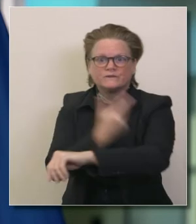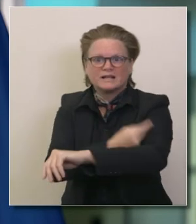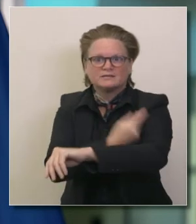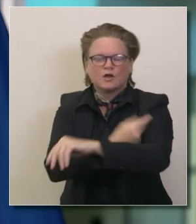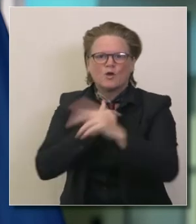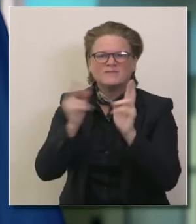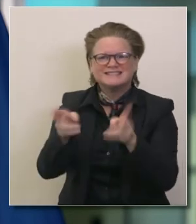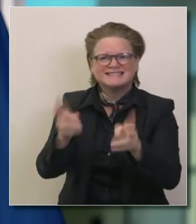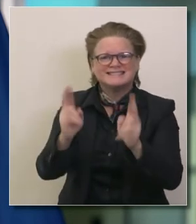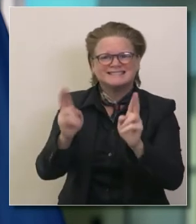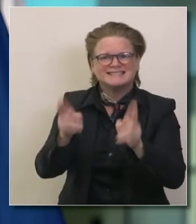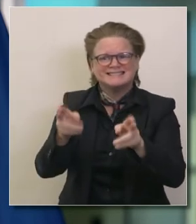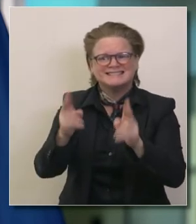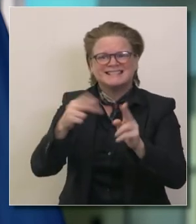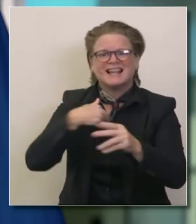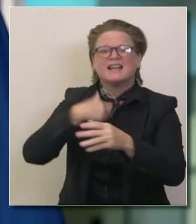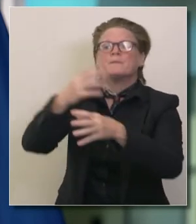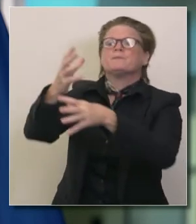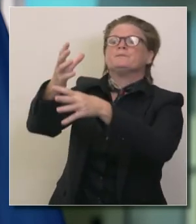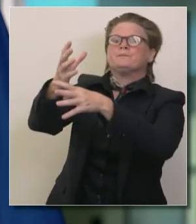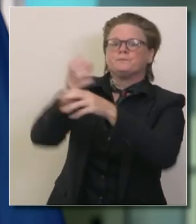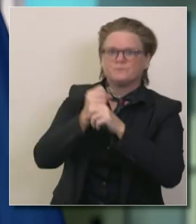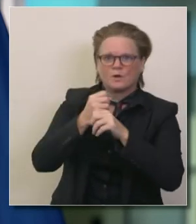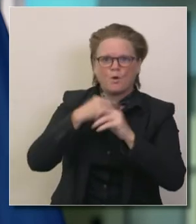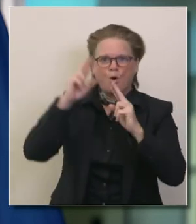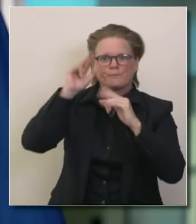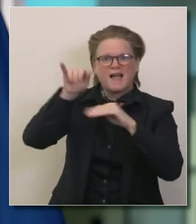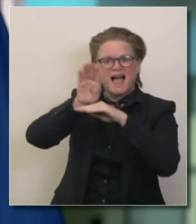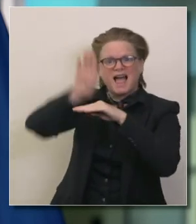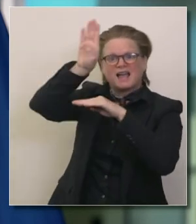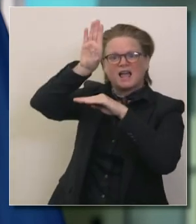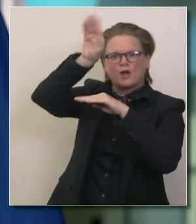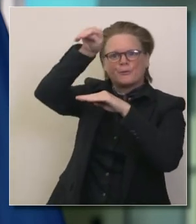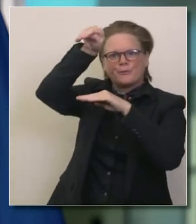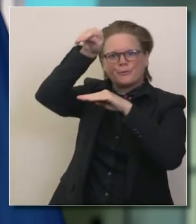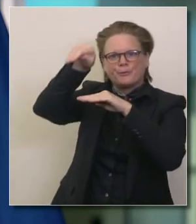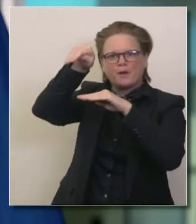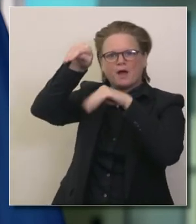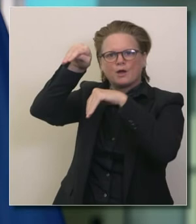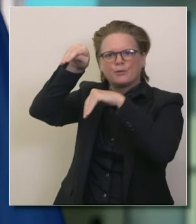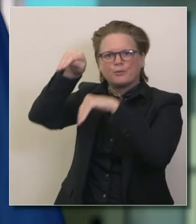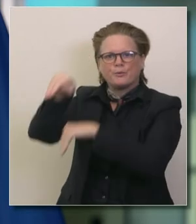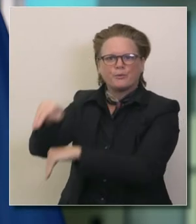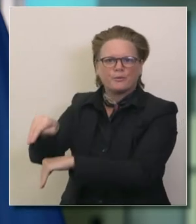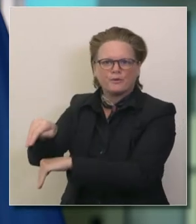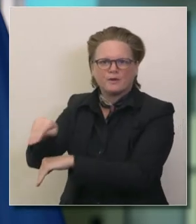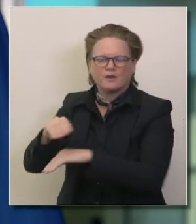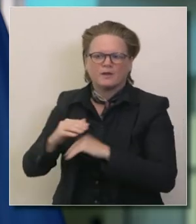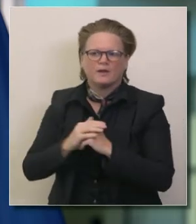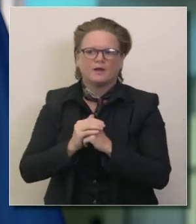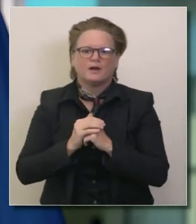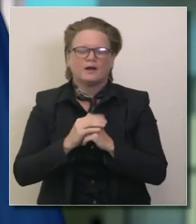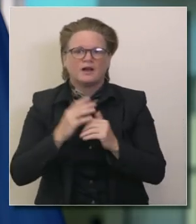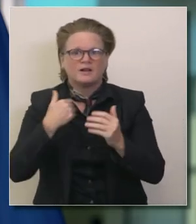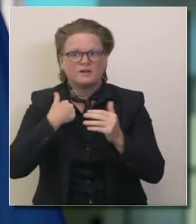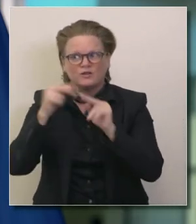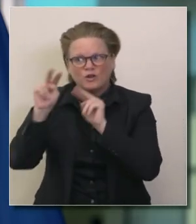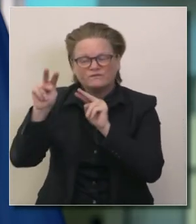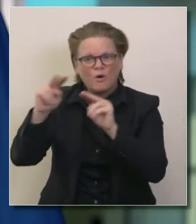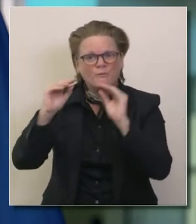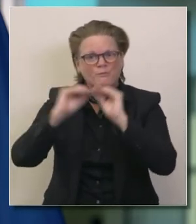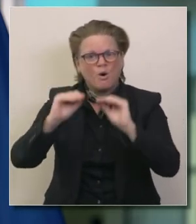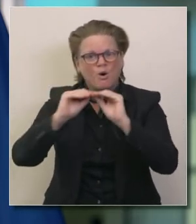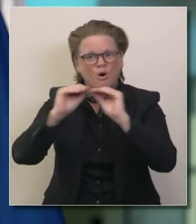distribuir para finales de este mes millones más en enero y febrero vamos a salir adelante más